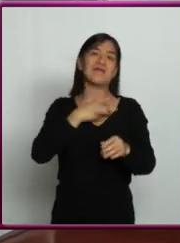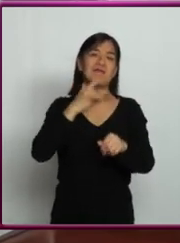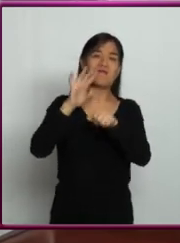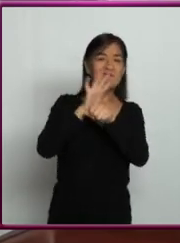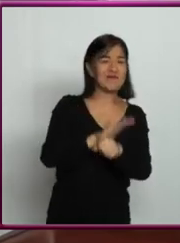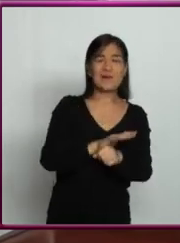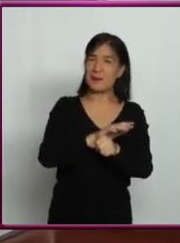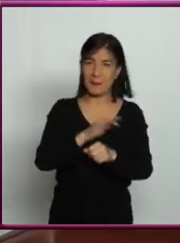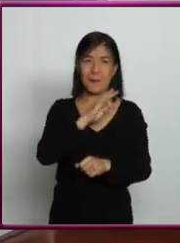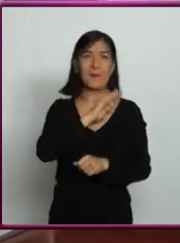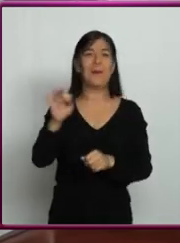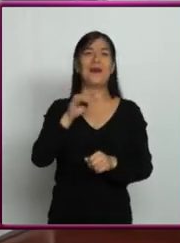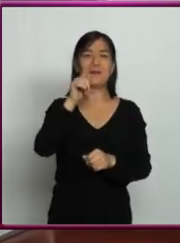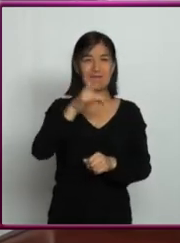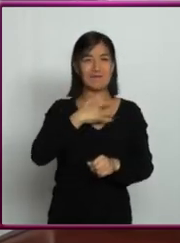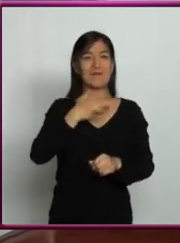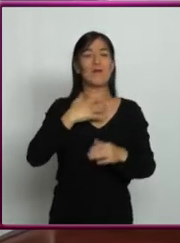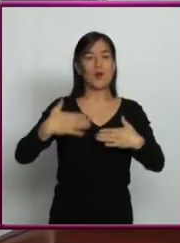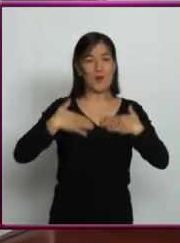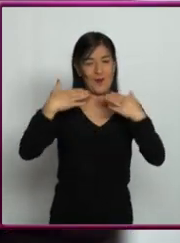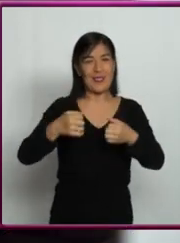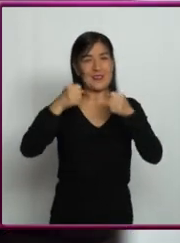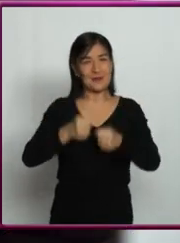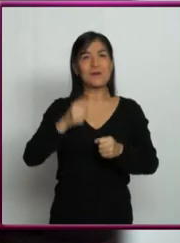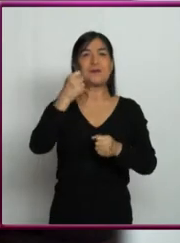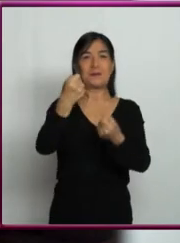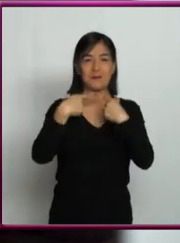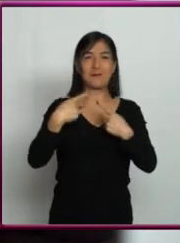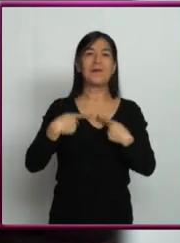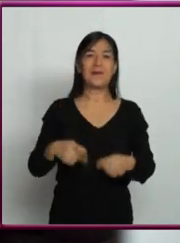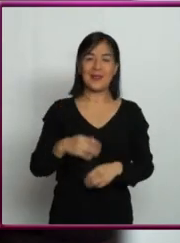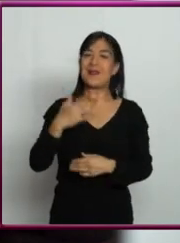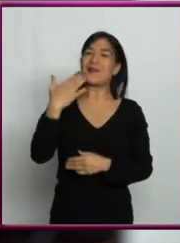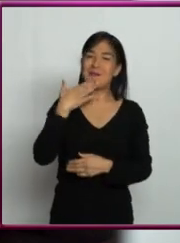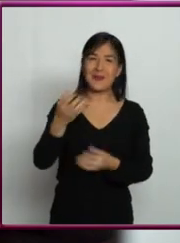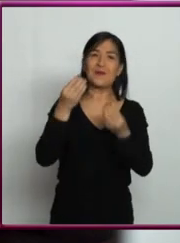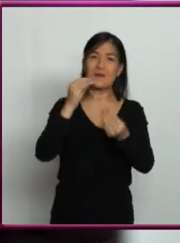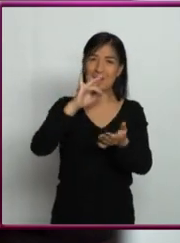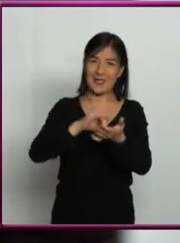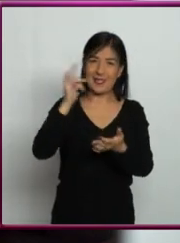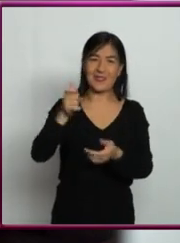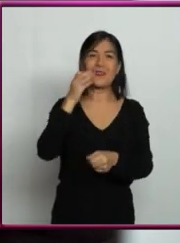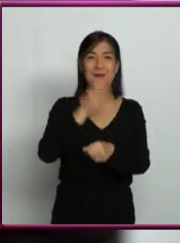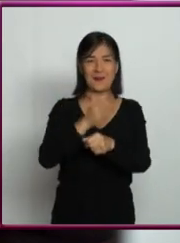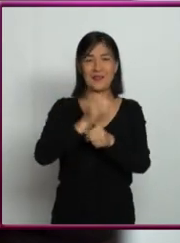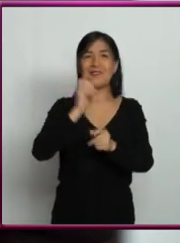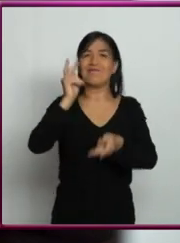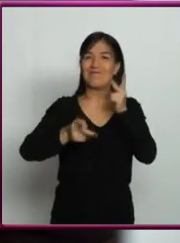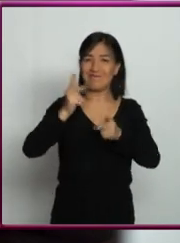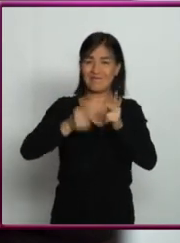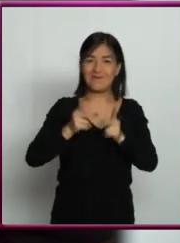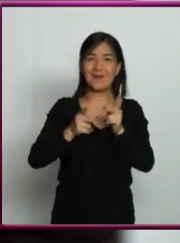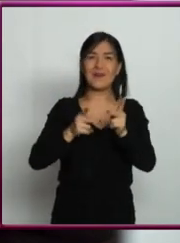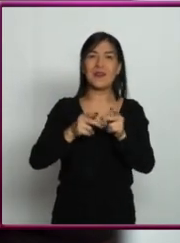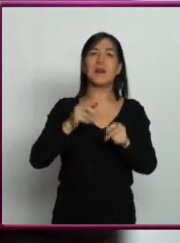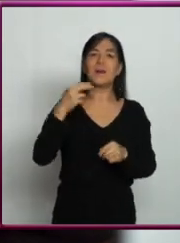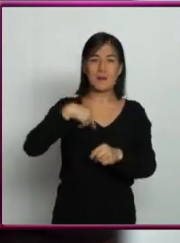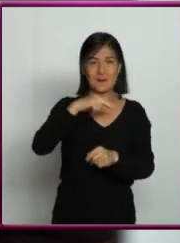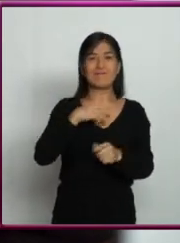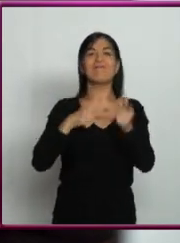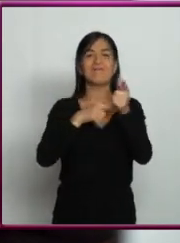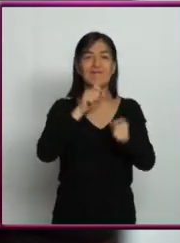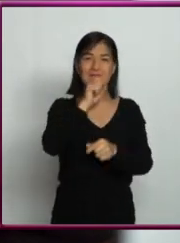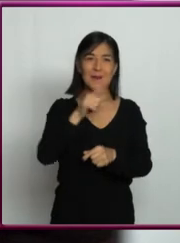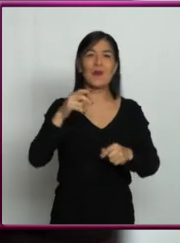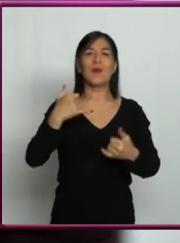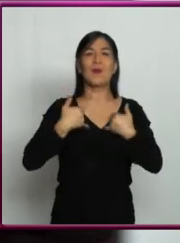con la gente. Muy bien. Confianza en sí mismo. Perfecto. Bueno, pues muchas gracias por esta conversación y nosotros seguimos en